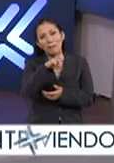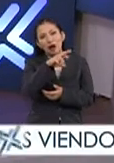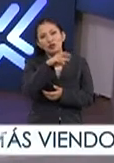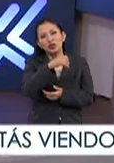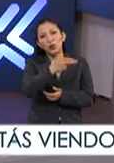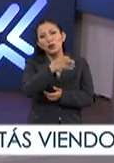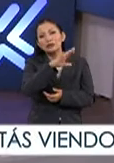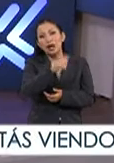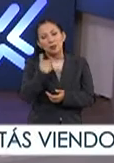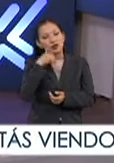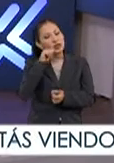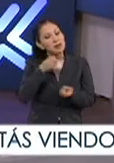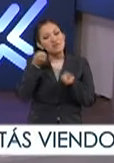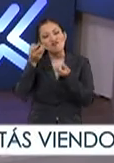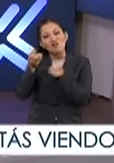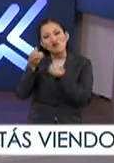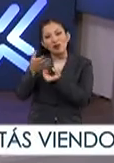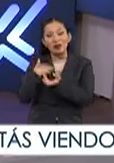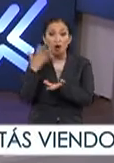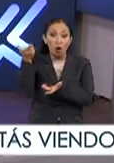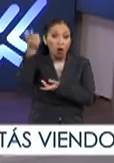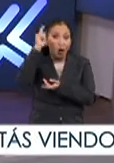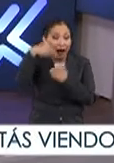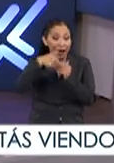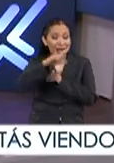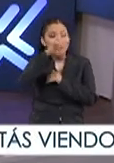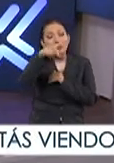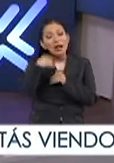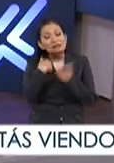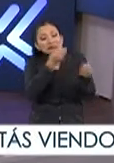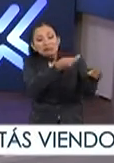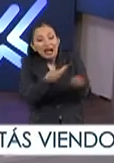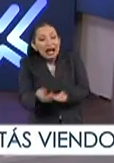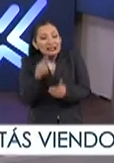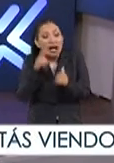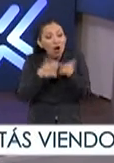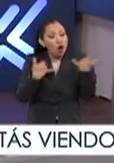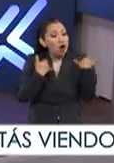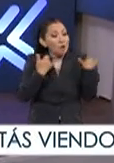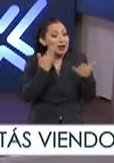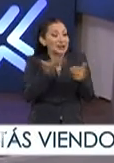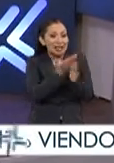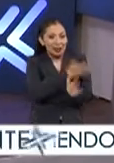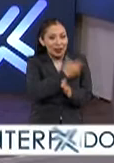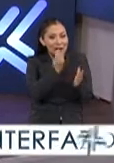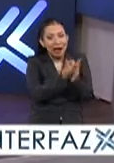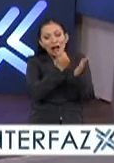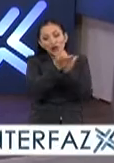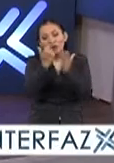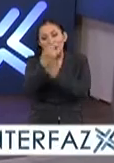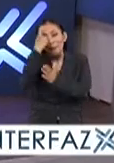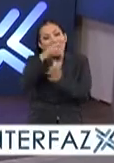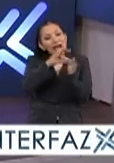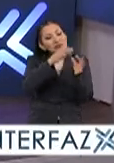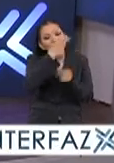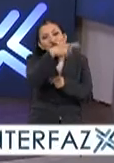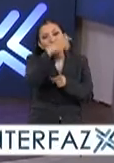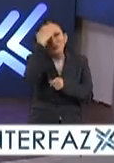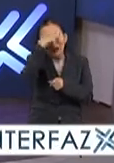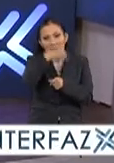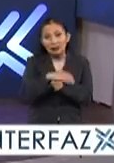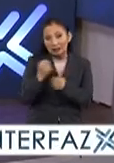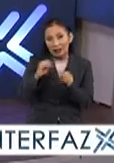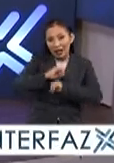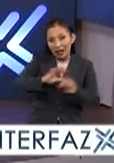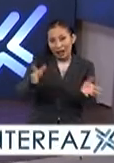Mauricio, por compartirnos como siempre. Gracias, Mauricio. ojalá y luego nos puedas a lo mejor traer a jóvenes que hayan participado para que nos cuenten su experiencia. jóvenes y a ustedes